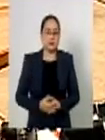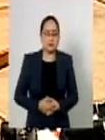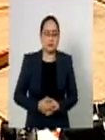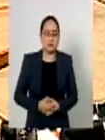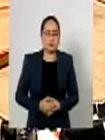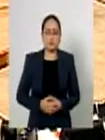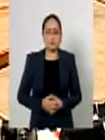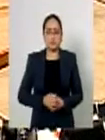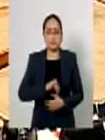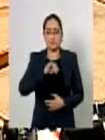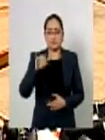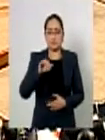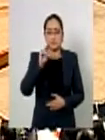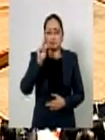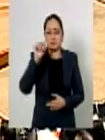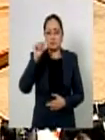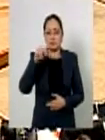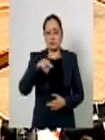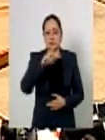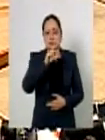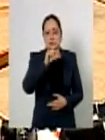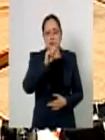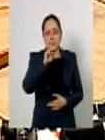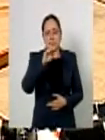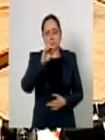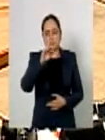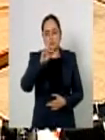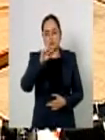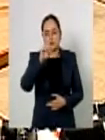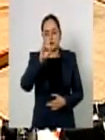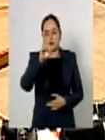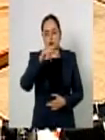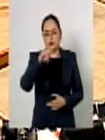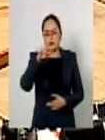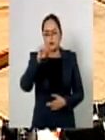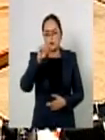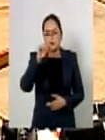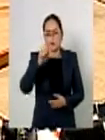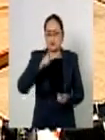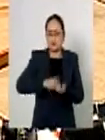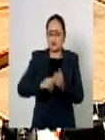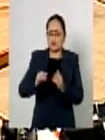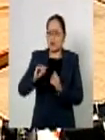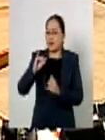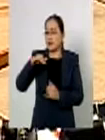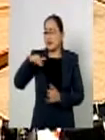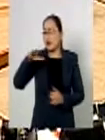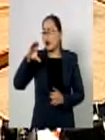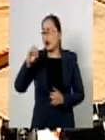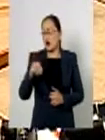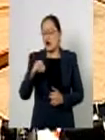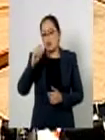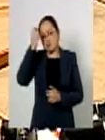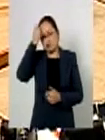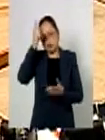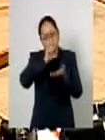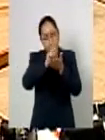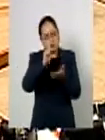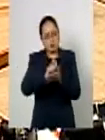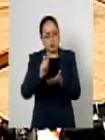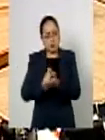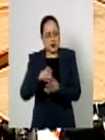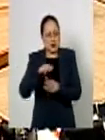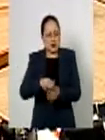Juan Pardiñas de IMCO escribió un artículo cuando se aprobó esta